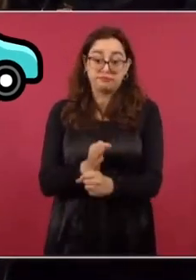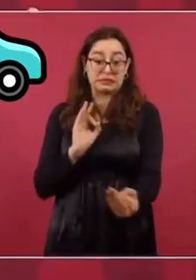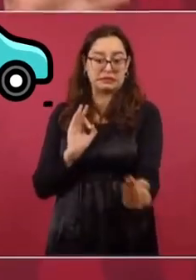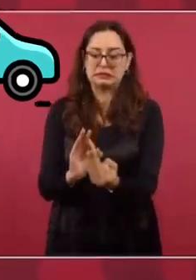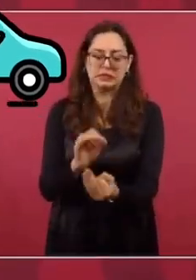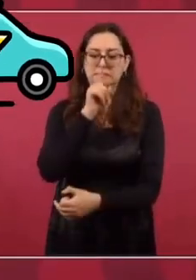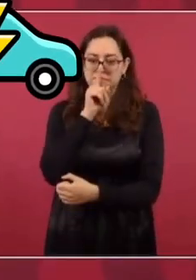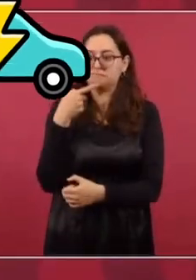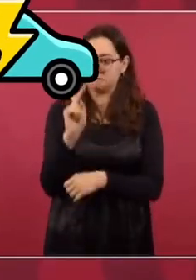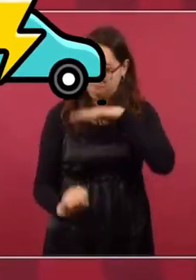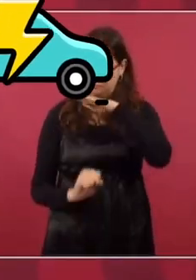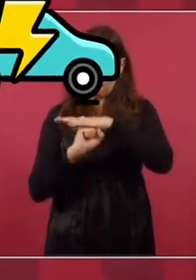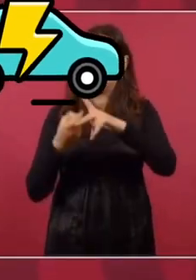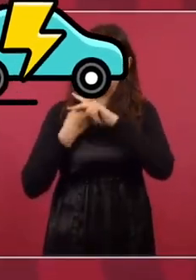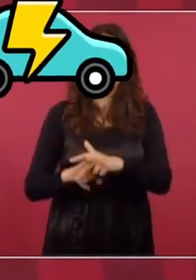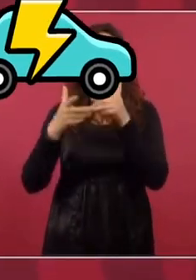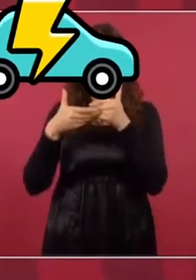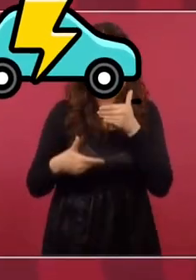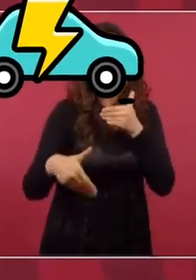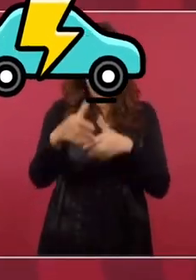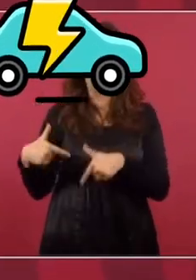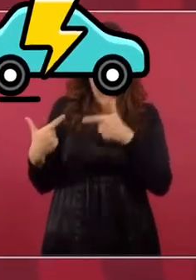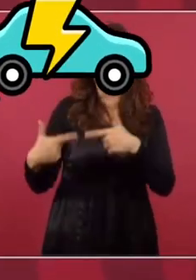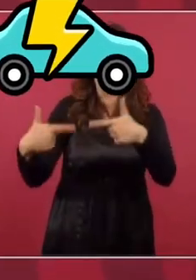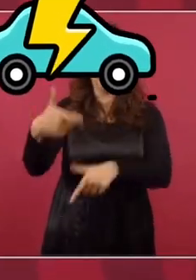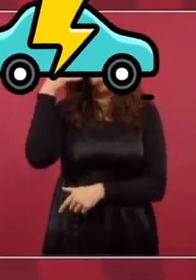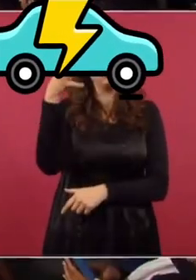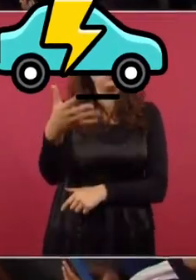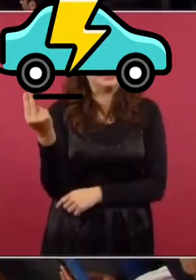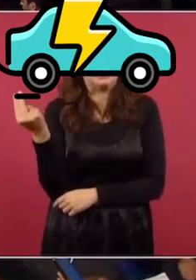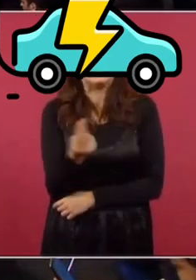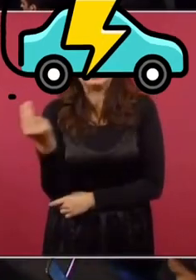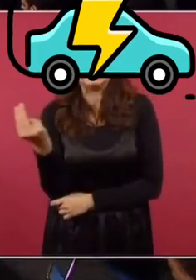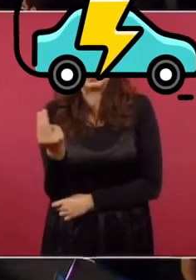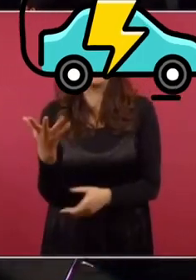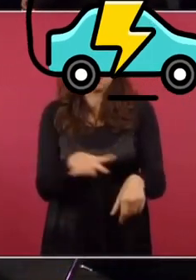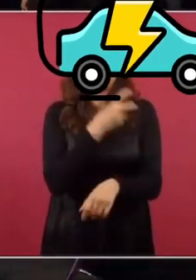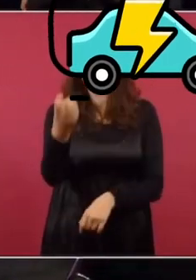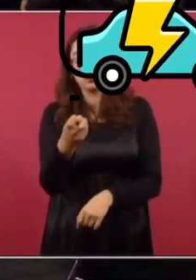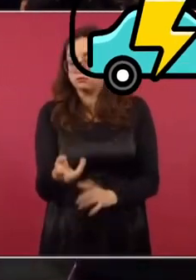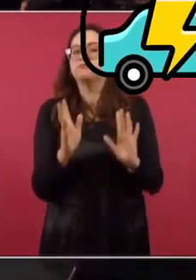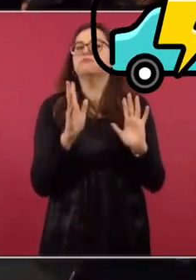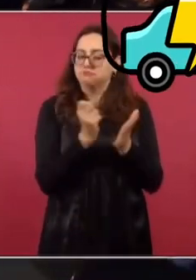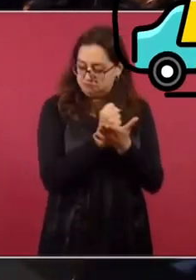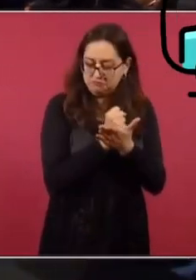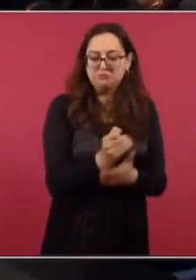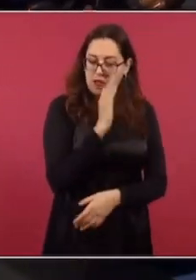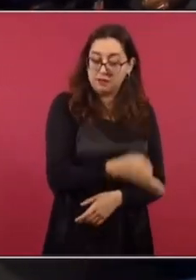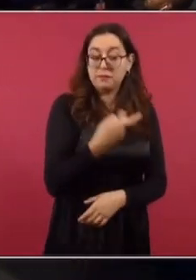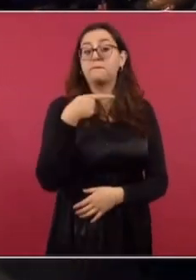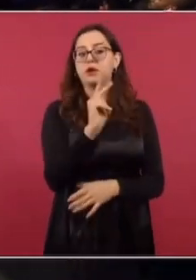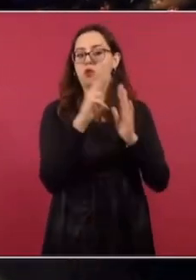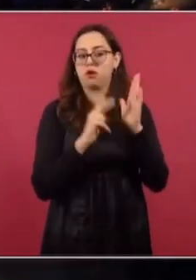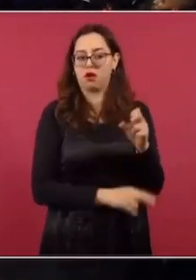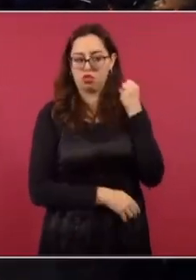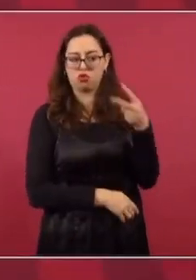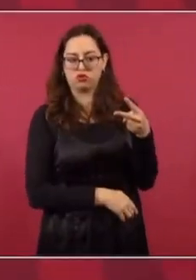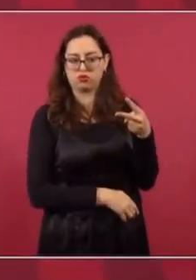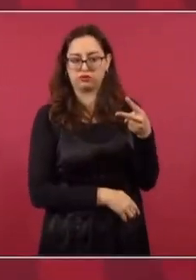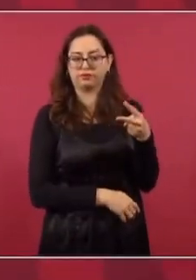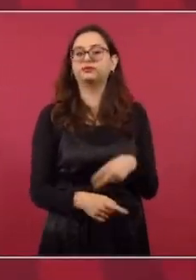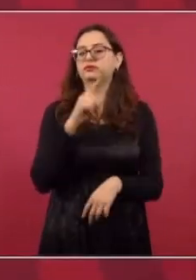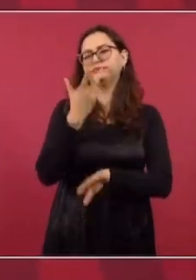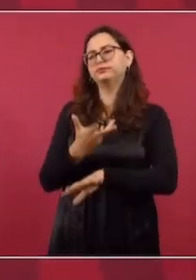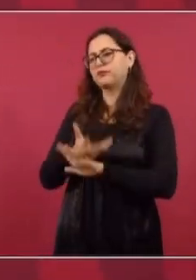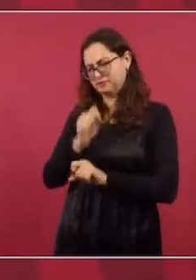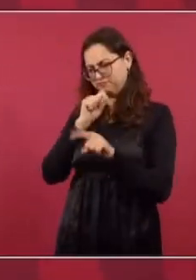pero queremos dejar el plan hacia adelante pensando en las nuevas generaciones. Entonces, les hablamos de estos dos temas. Ellos sí insistieron mucho en